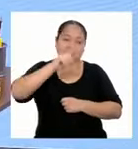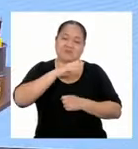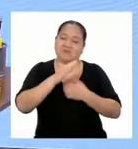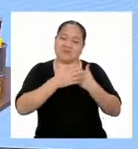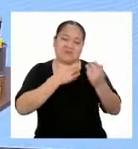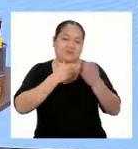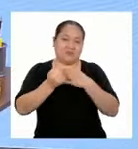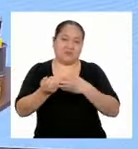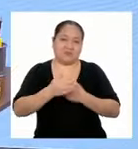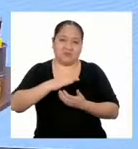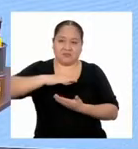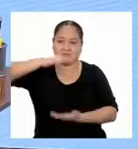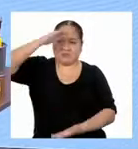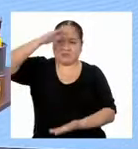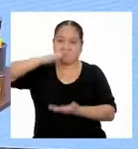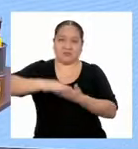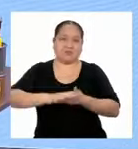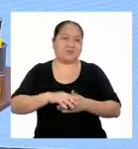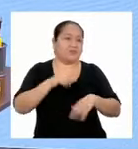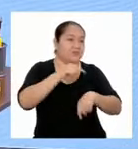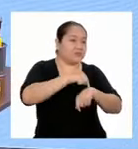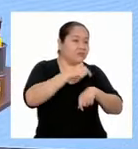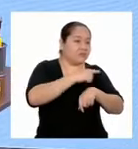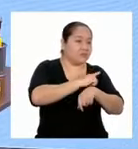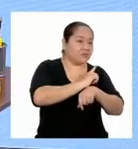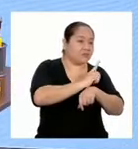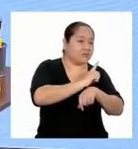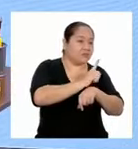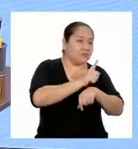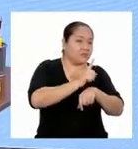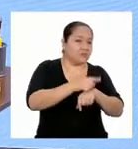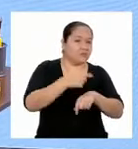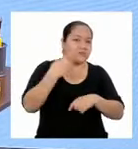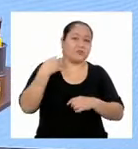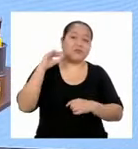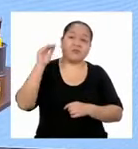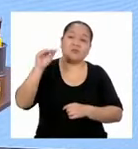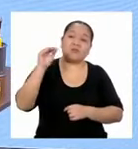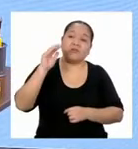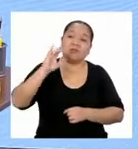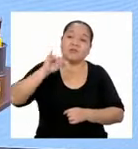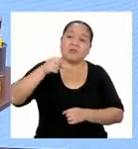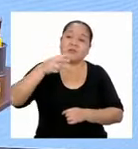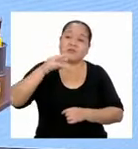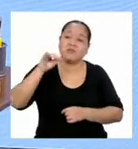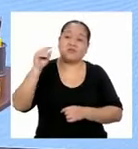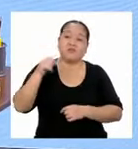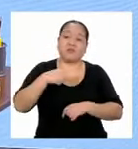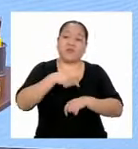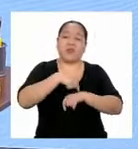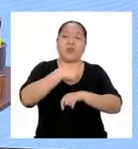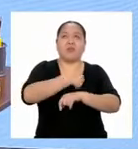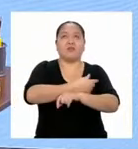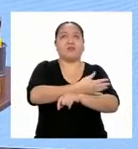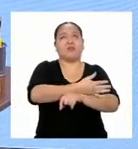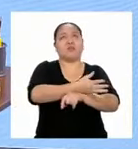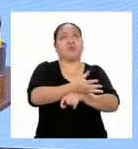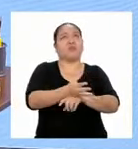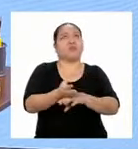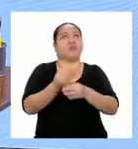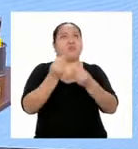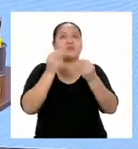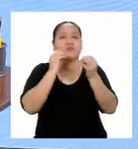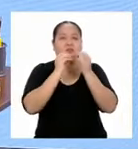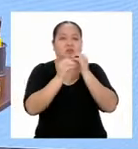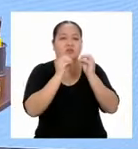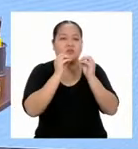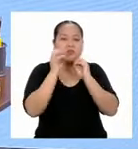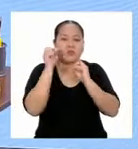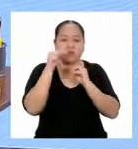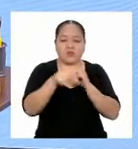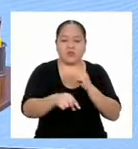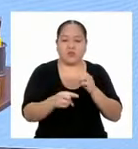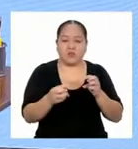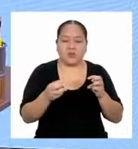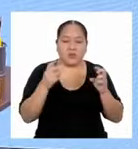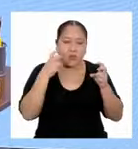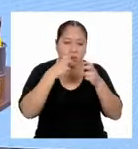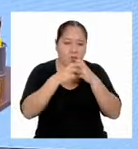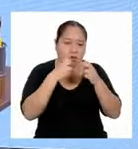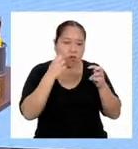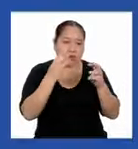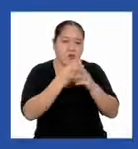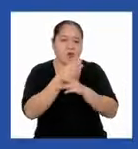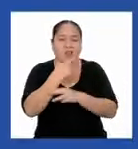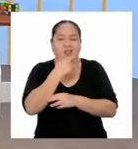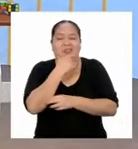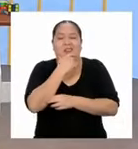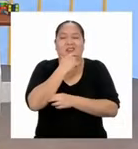Tic-tac, tic-tac, tic-tac. Detective Jonathan, te estás demorando mucho en resolver el misterio matemático.